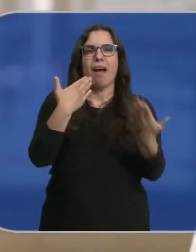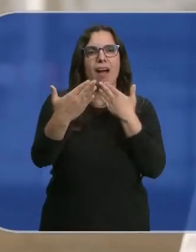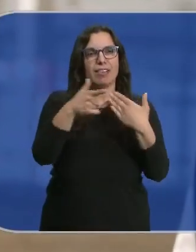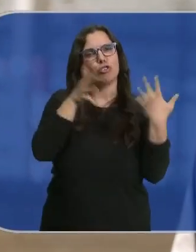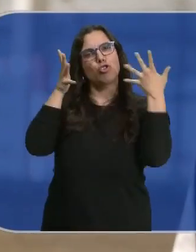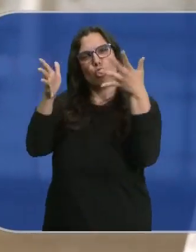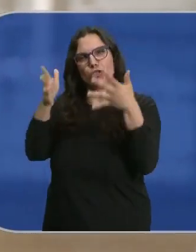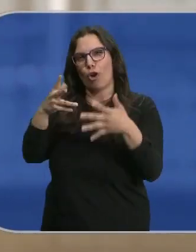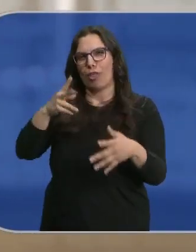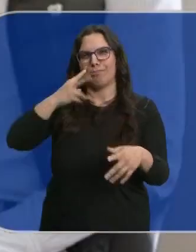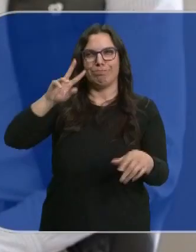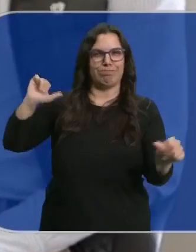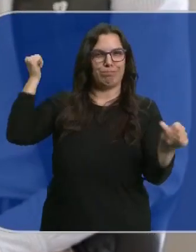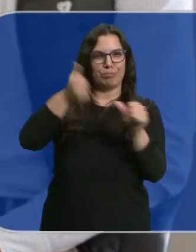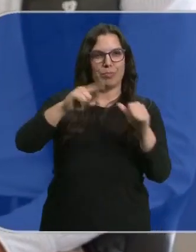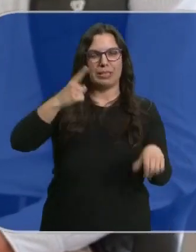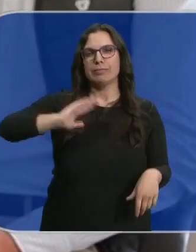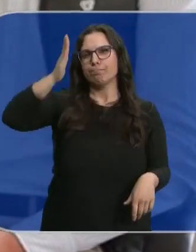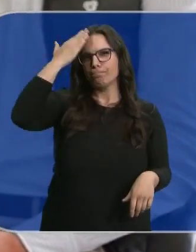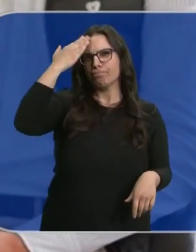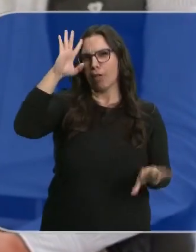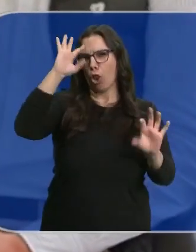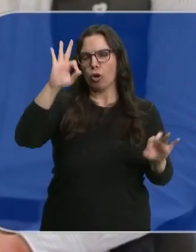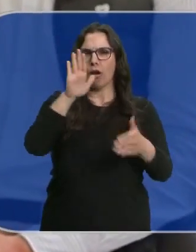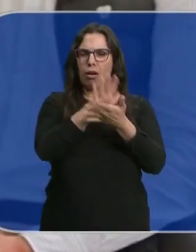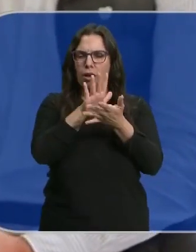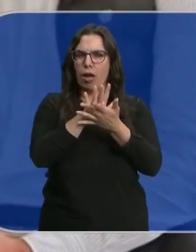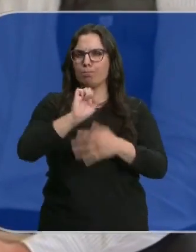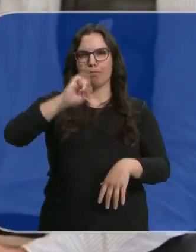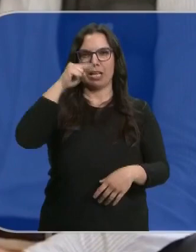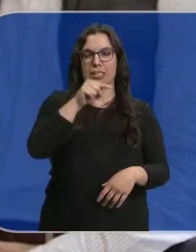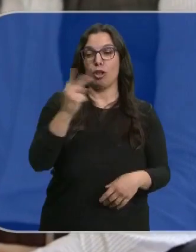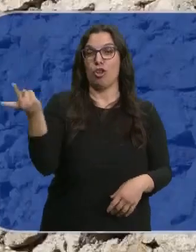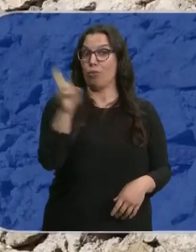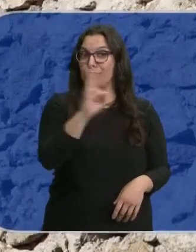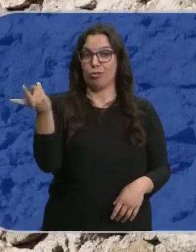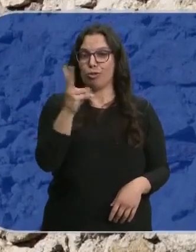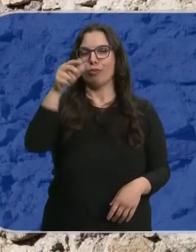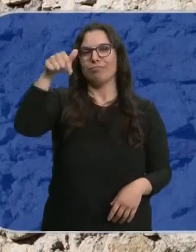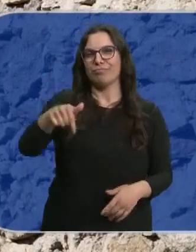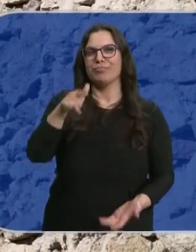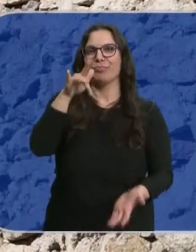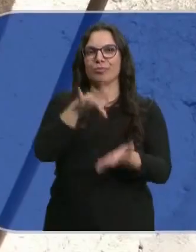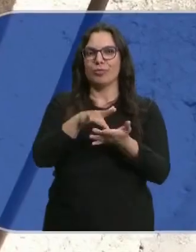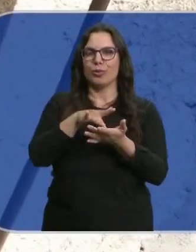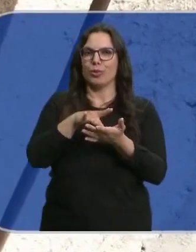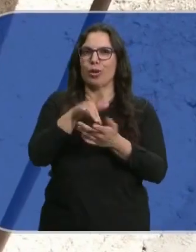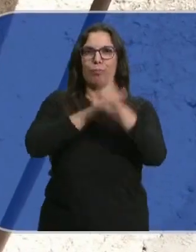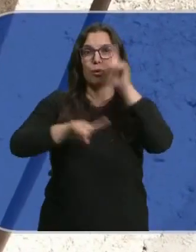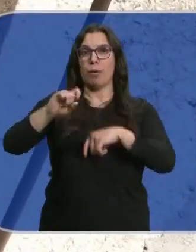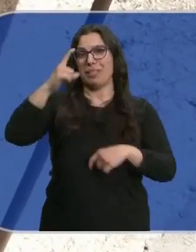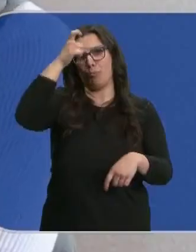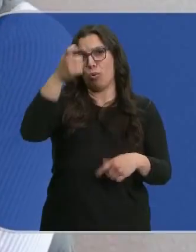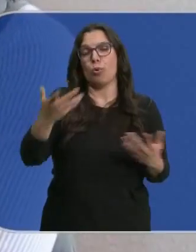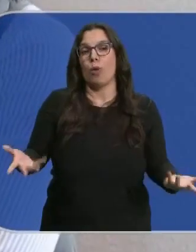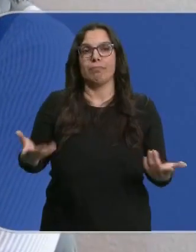Es el consejo del más veterano. Mucha sensatez, mucha calva. Tanto uno como otro hoy se enfrentan al gran drama que amenaza a nuestros